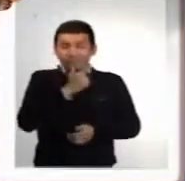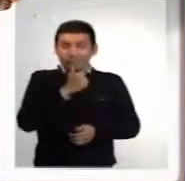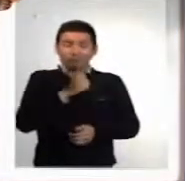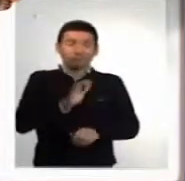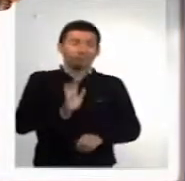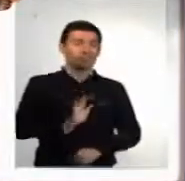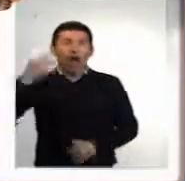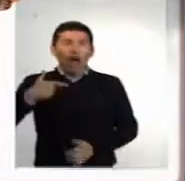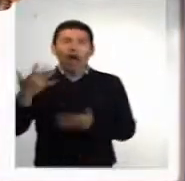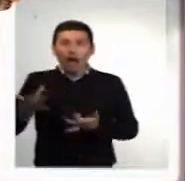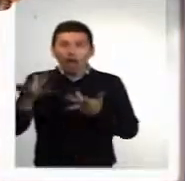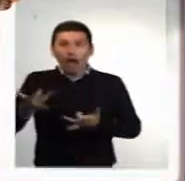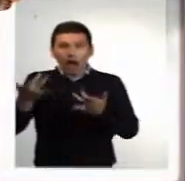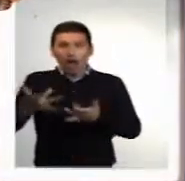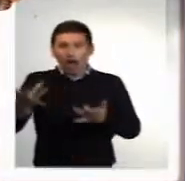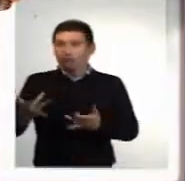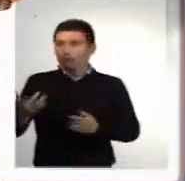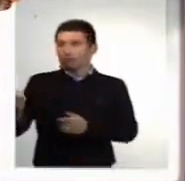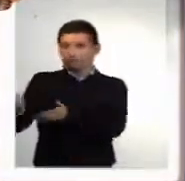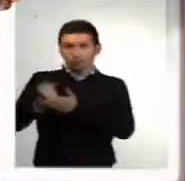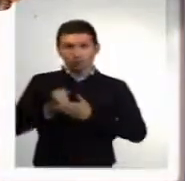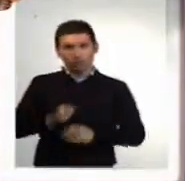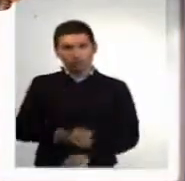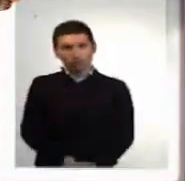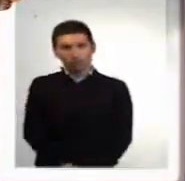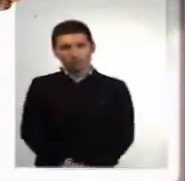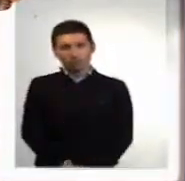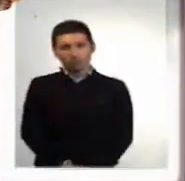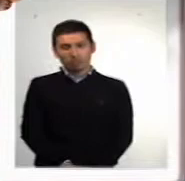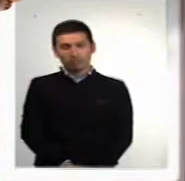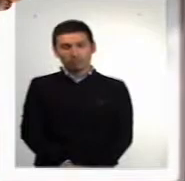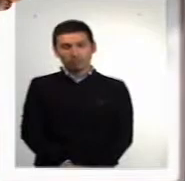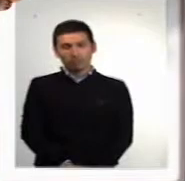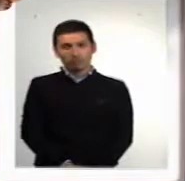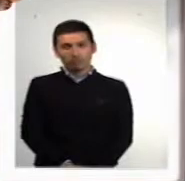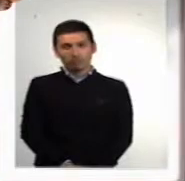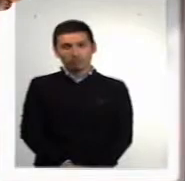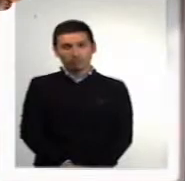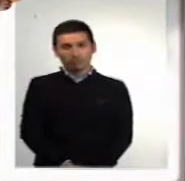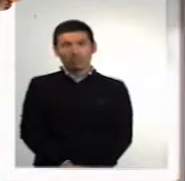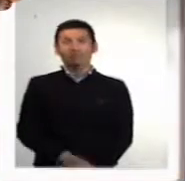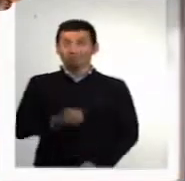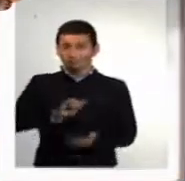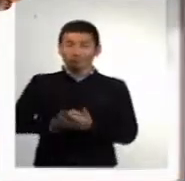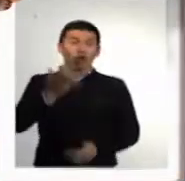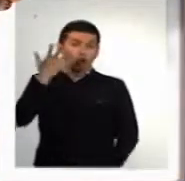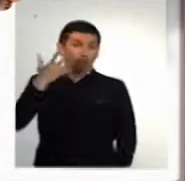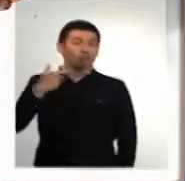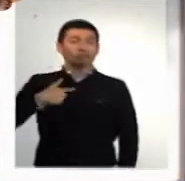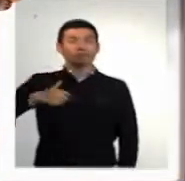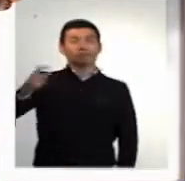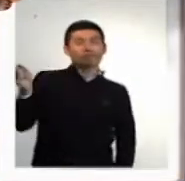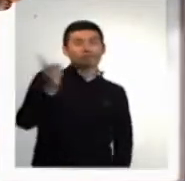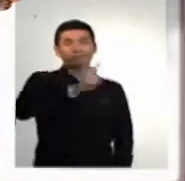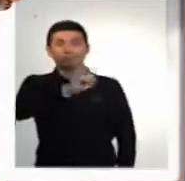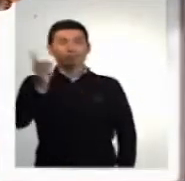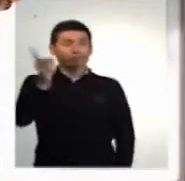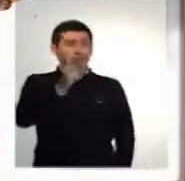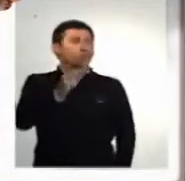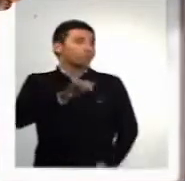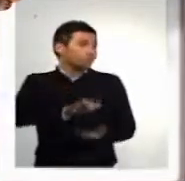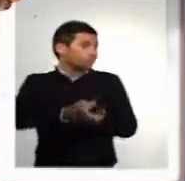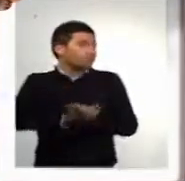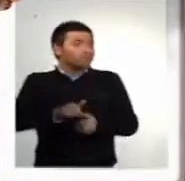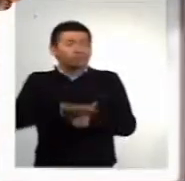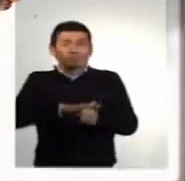nos ayude a cruzar. Bueno, este es un ejemplo de lo que nos pasa cada día que salimos a las calles.